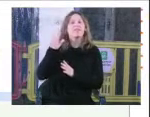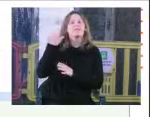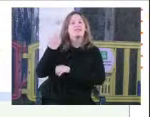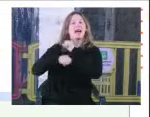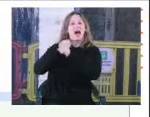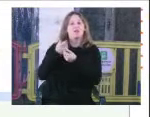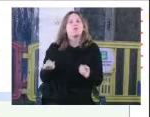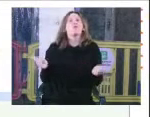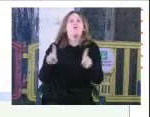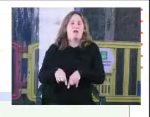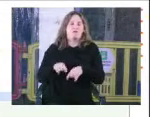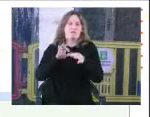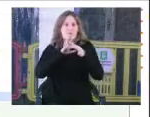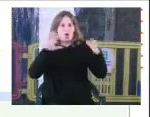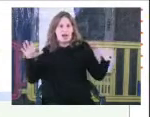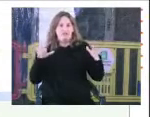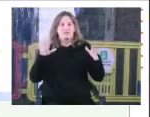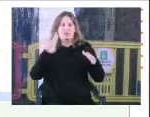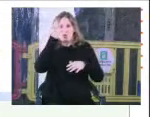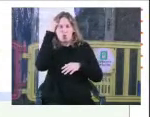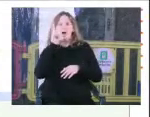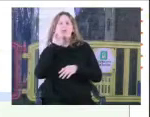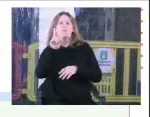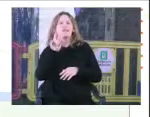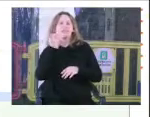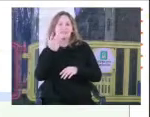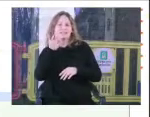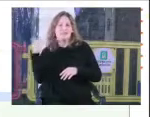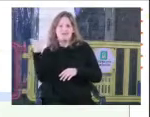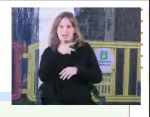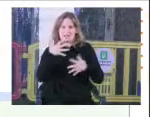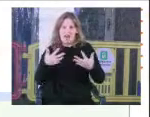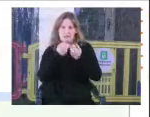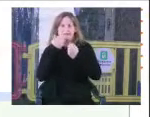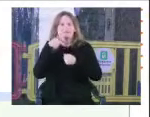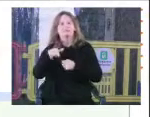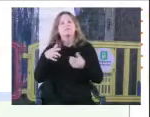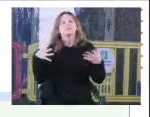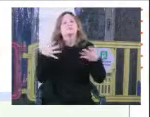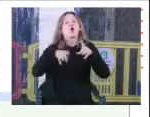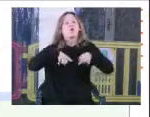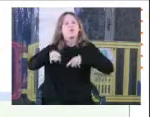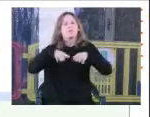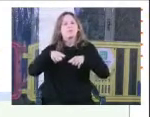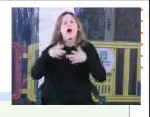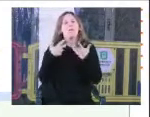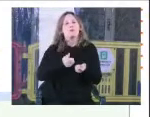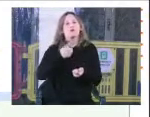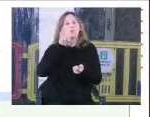restitución de la democracia en Uruguay en 2015, integra la Coordinadora de Apoyo a Madres y Familiares desde el 2017.